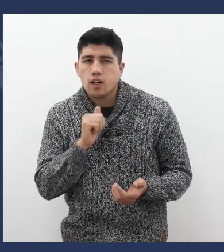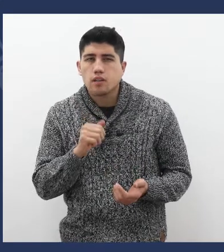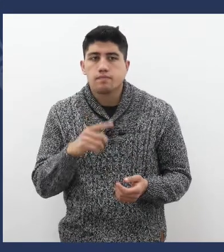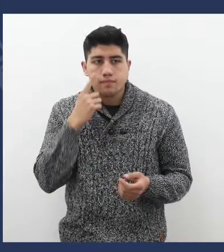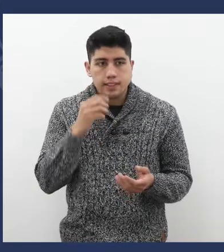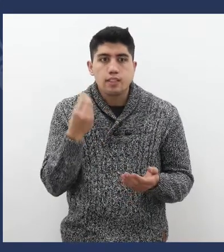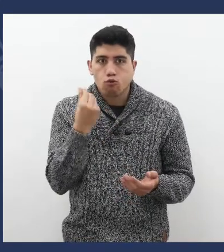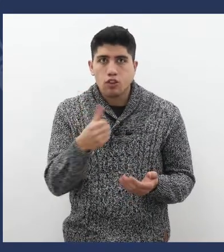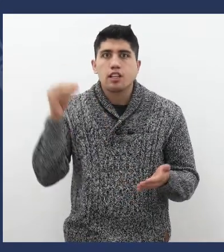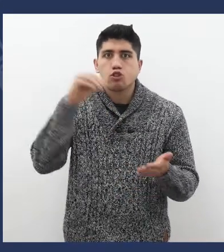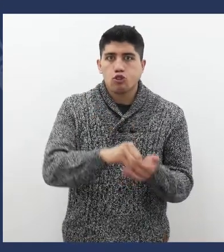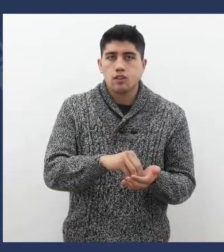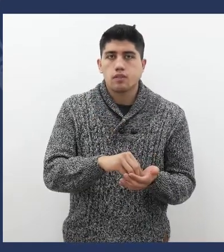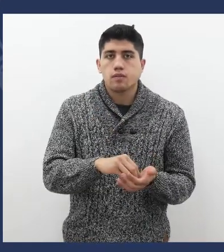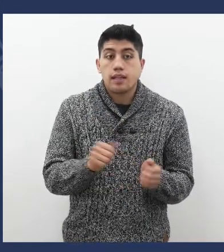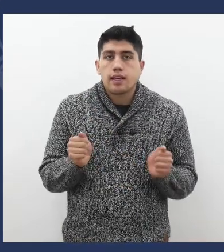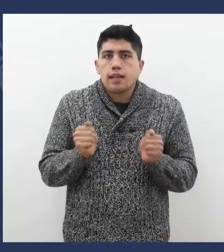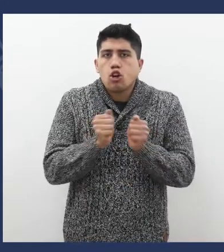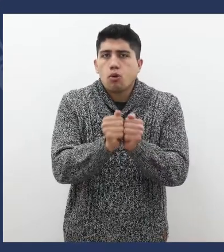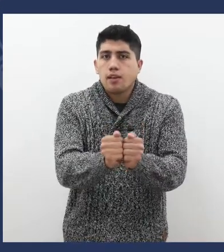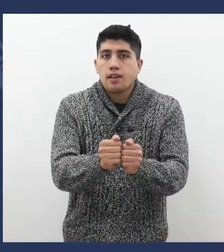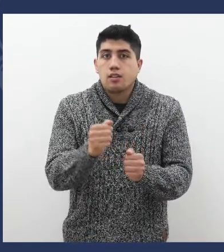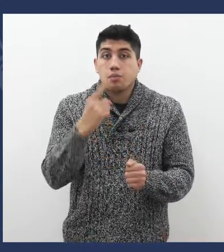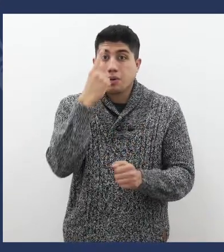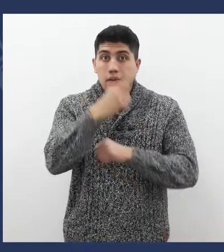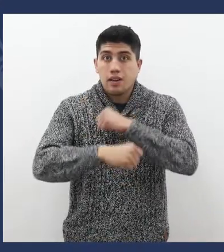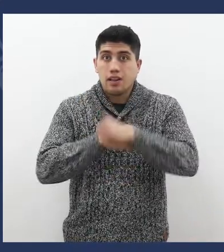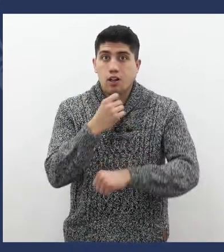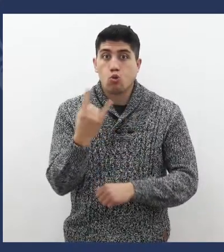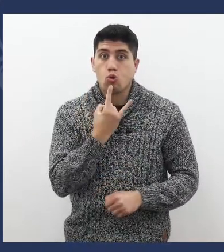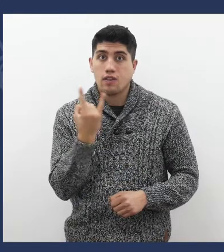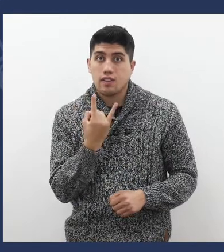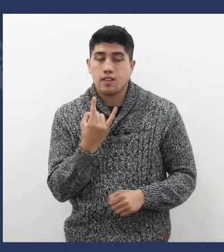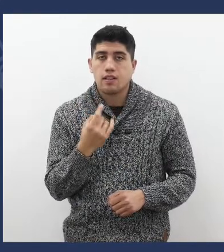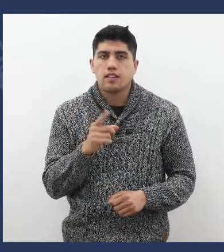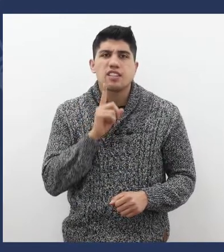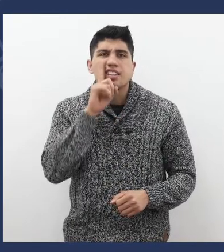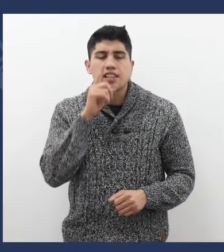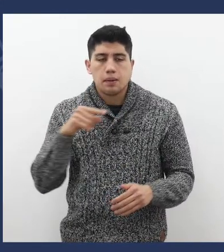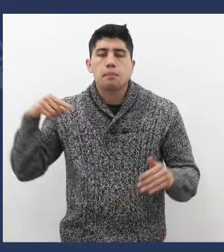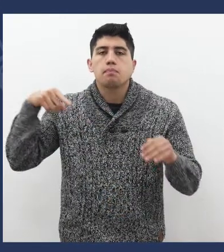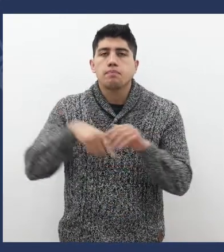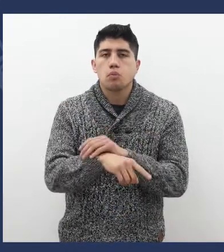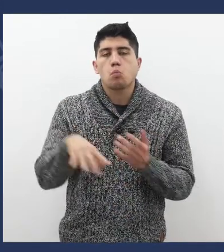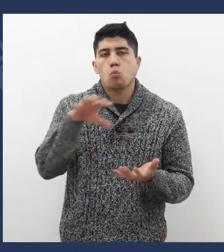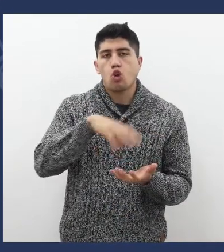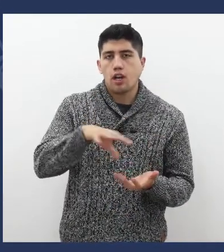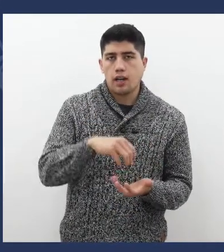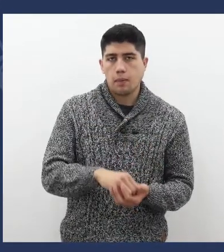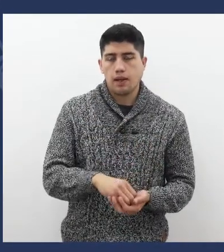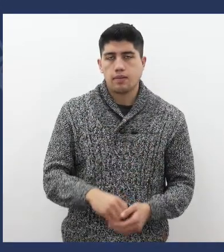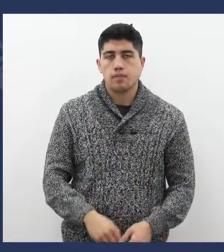destaquen durante su enseñanza media y acompañar durante el primer año de Educación Superior a quienes ingresen mediante el